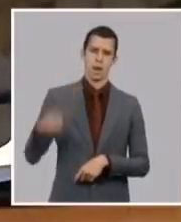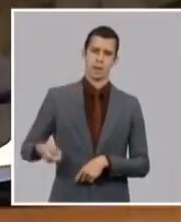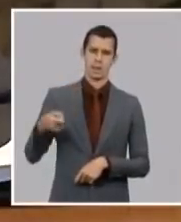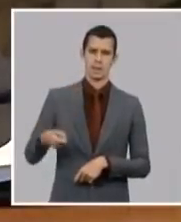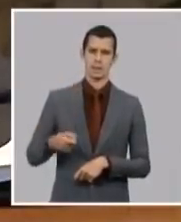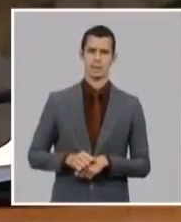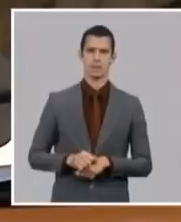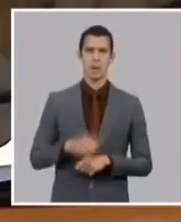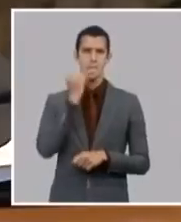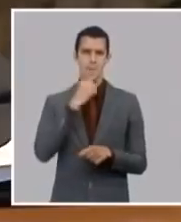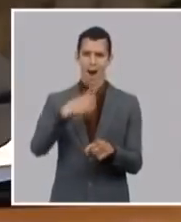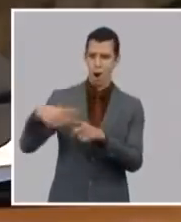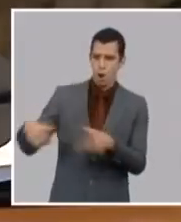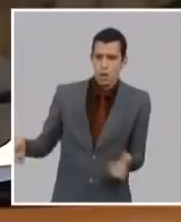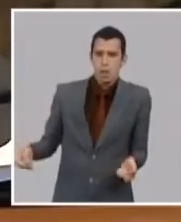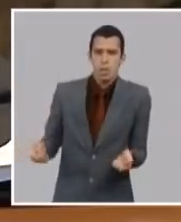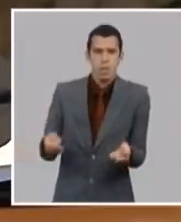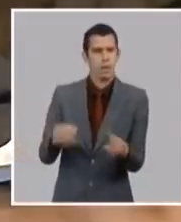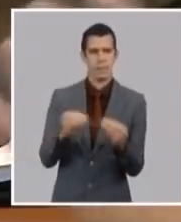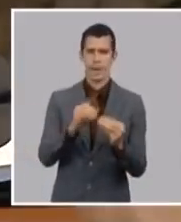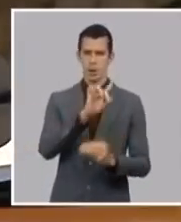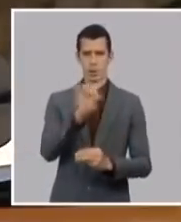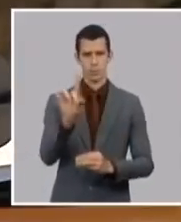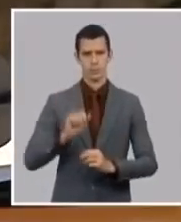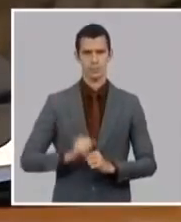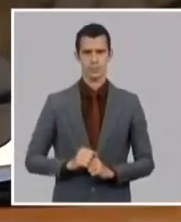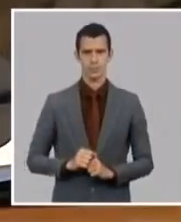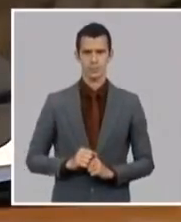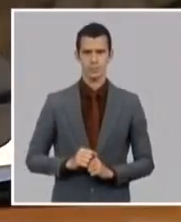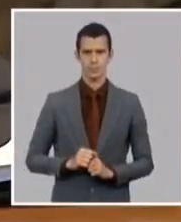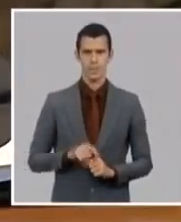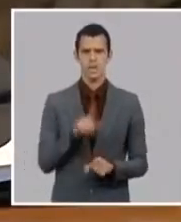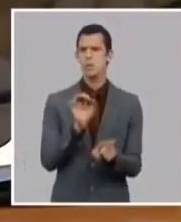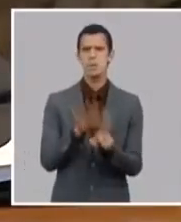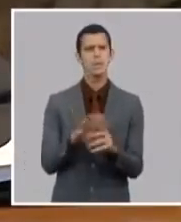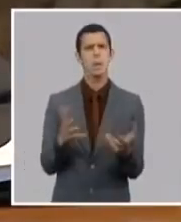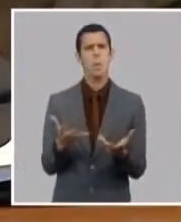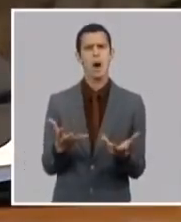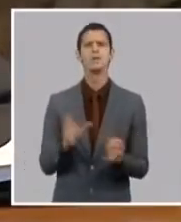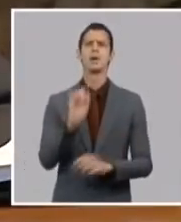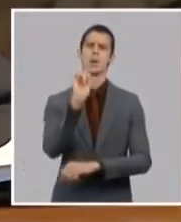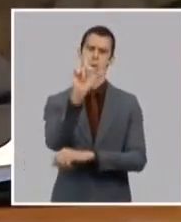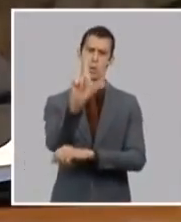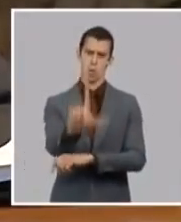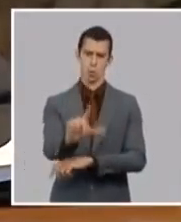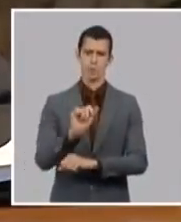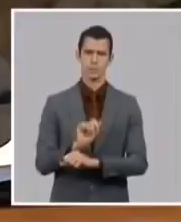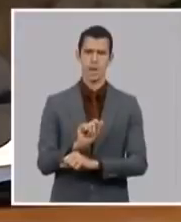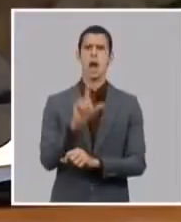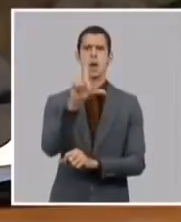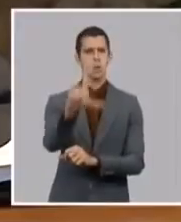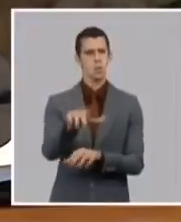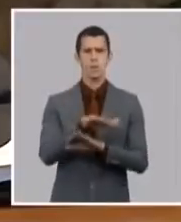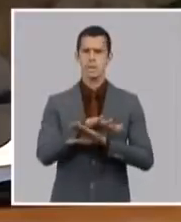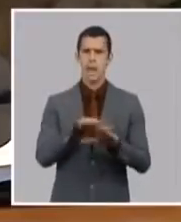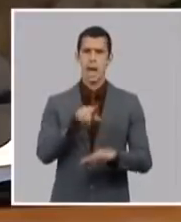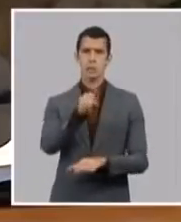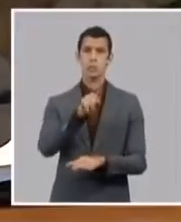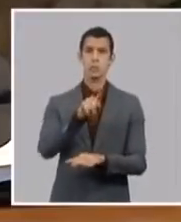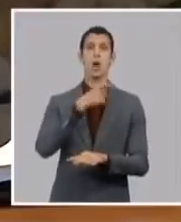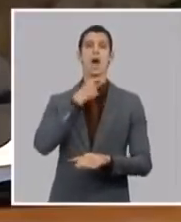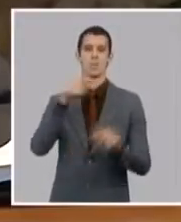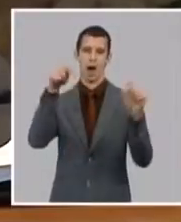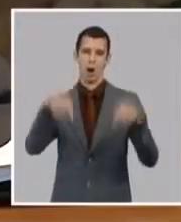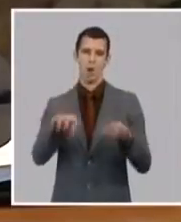próximo lunes ya cualquier pasajero puede entrar la cantidad de alimentos que considere con